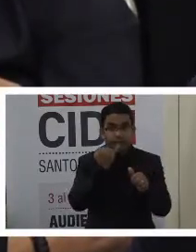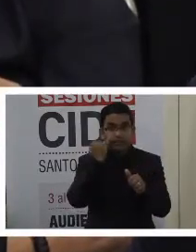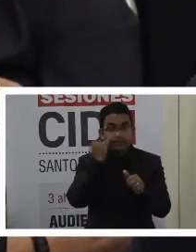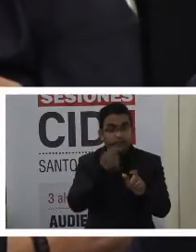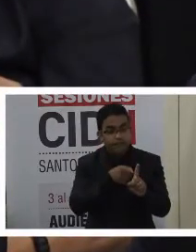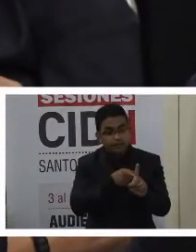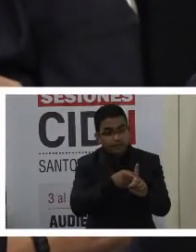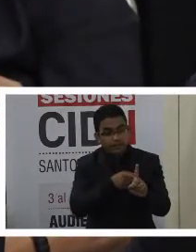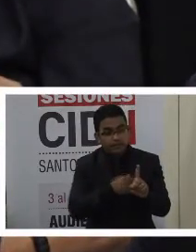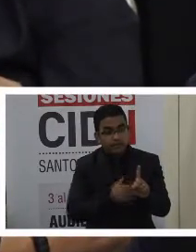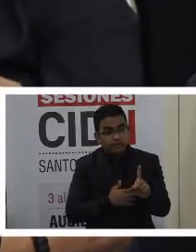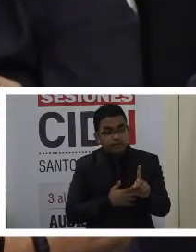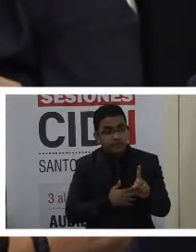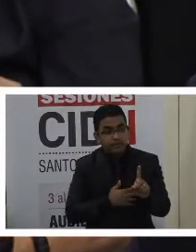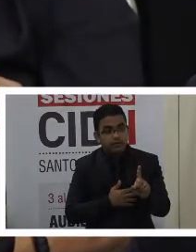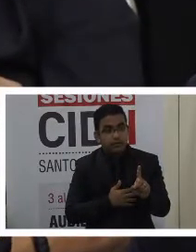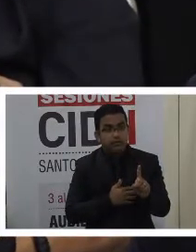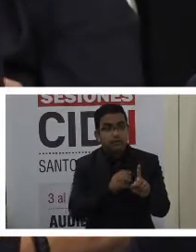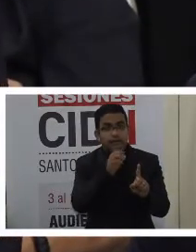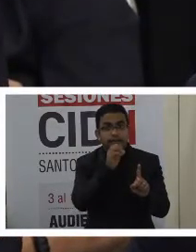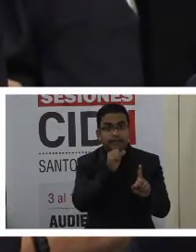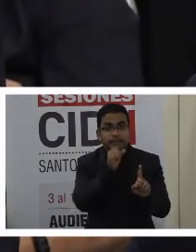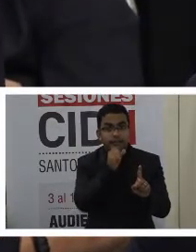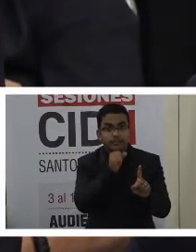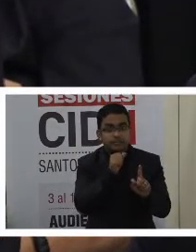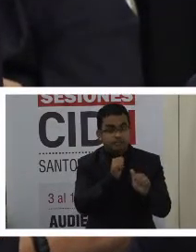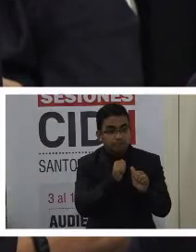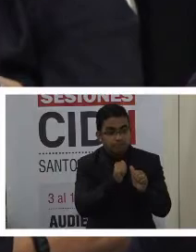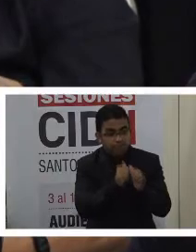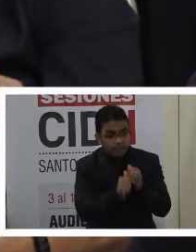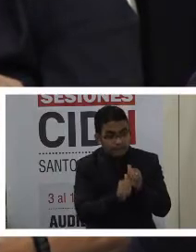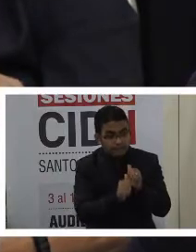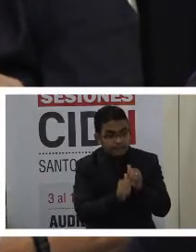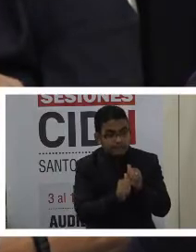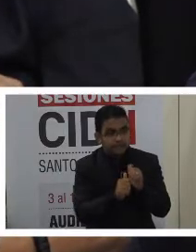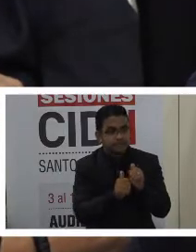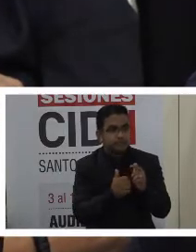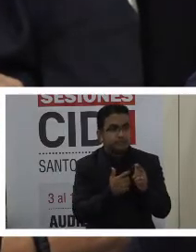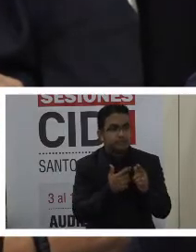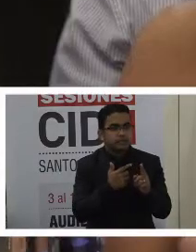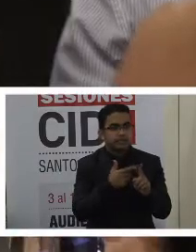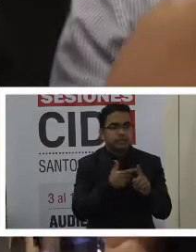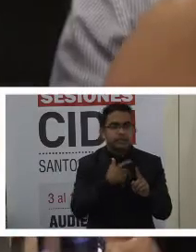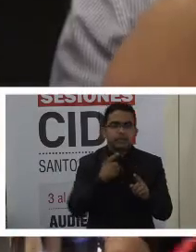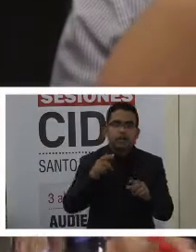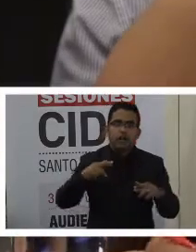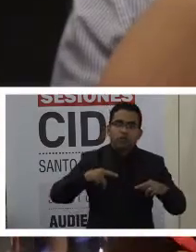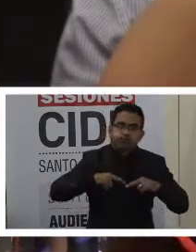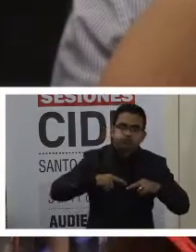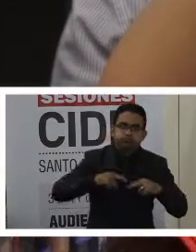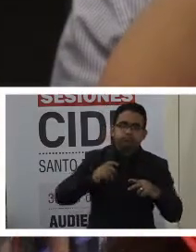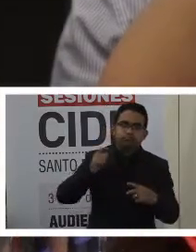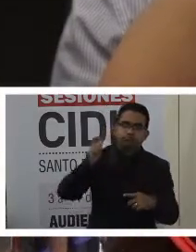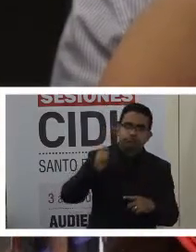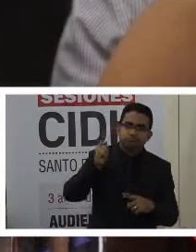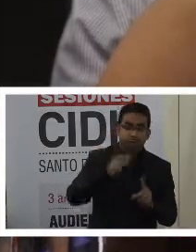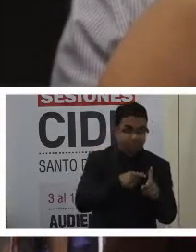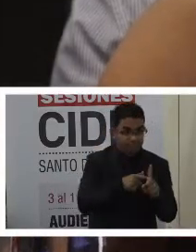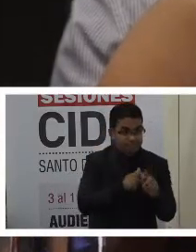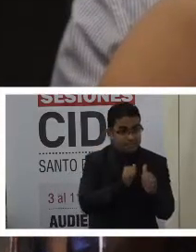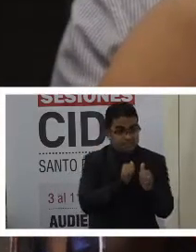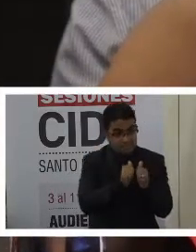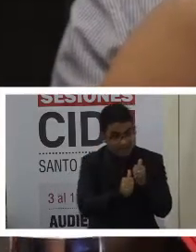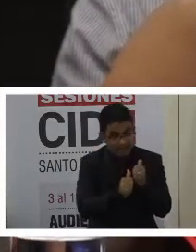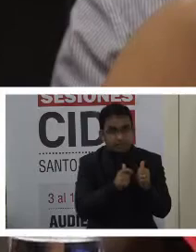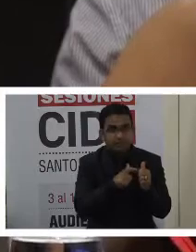cumple la edad de pensión para la jubilación, la pensión de seguridad social, tiene que cumplir una